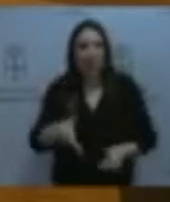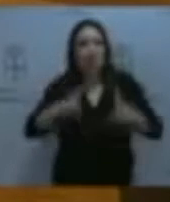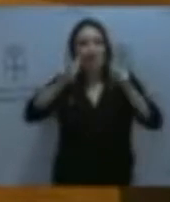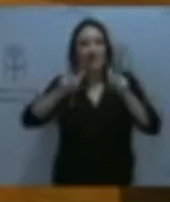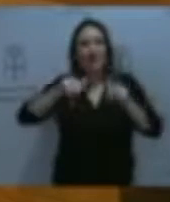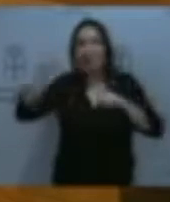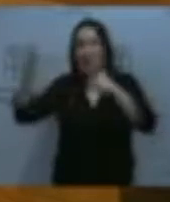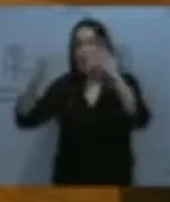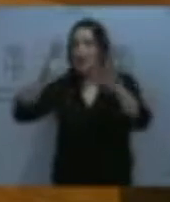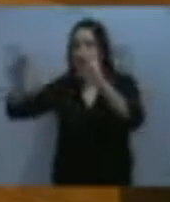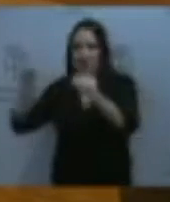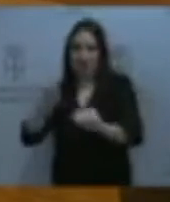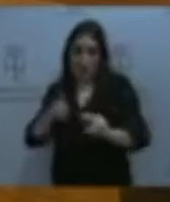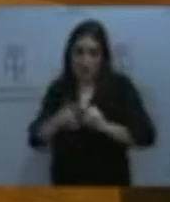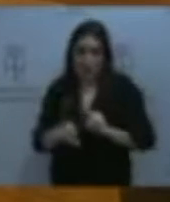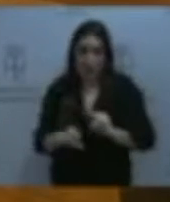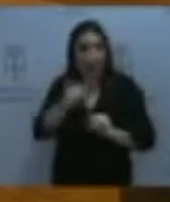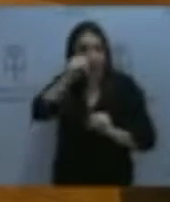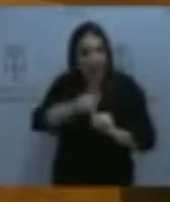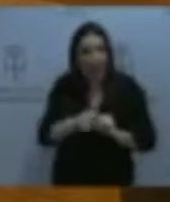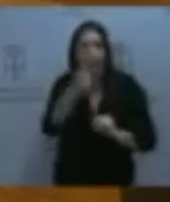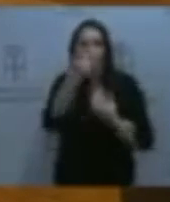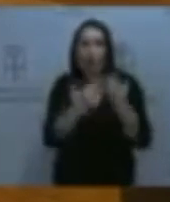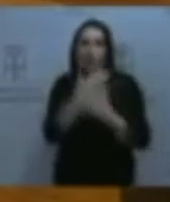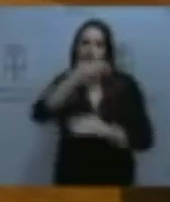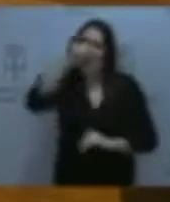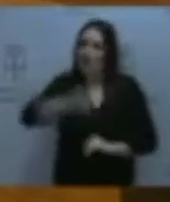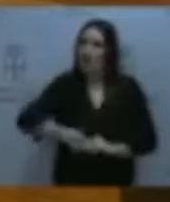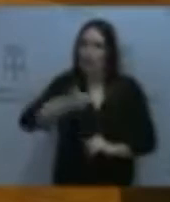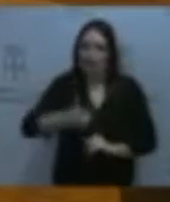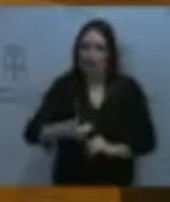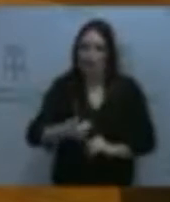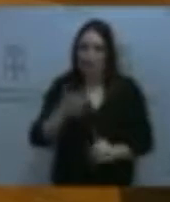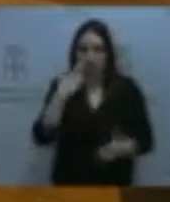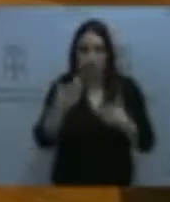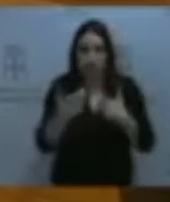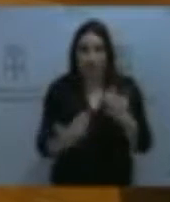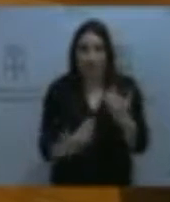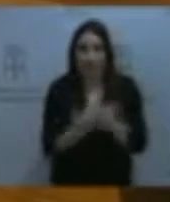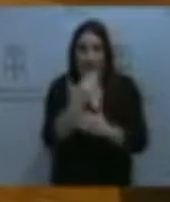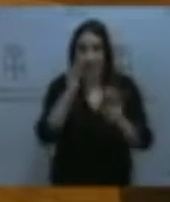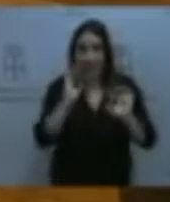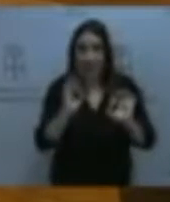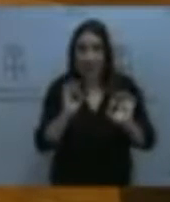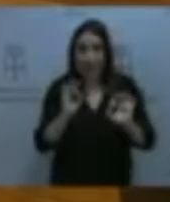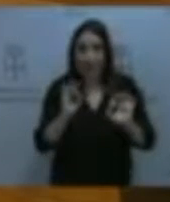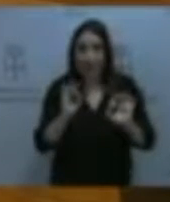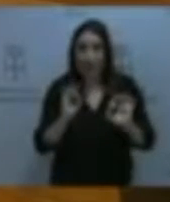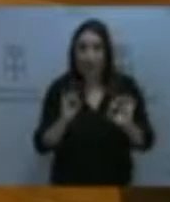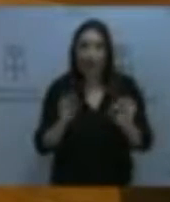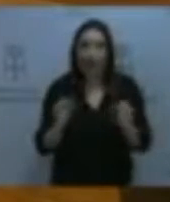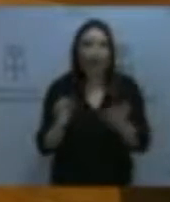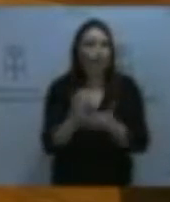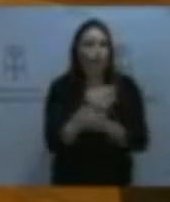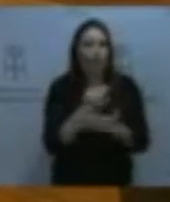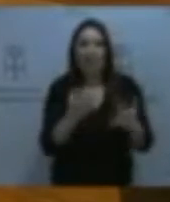otras autonomías. Y aquí hai un día determinante. Ye un día en el que tenemos que estar rápides y rápidos